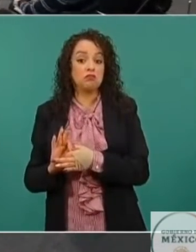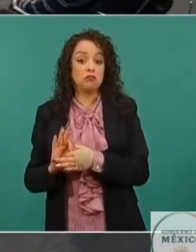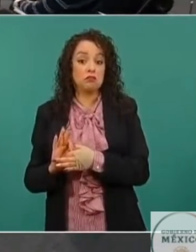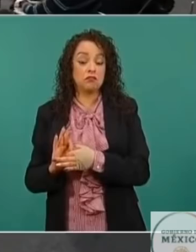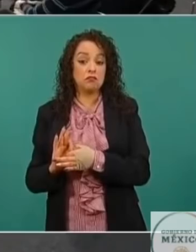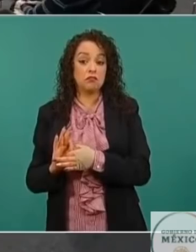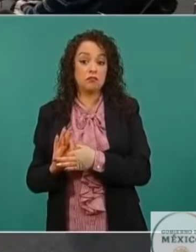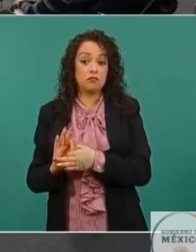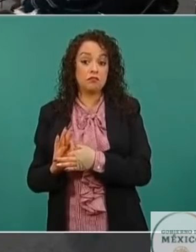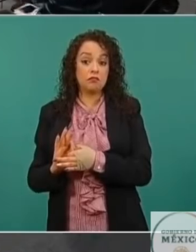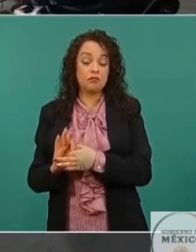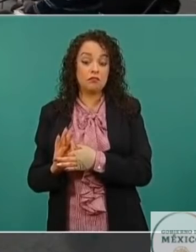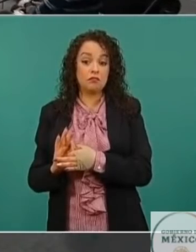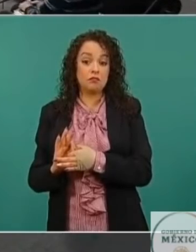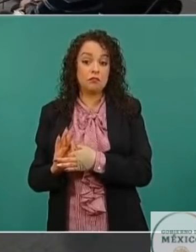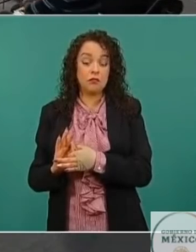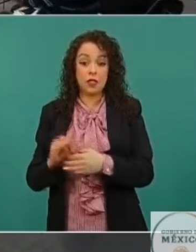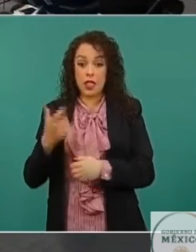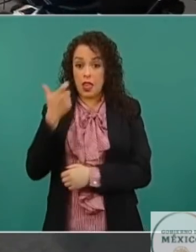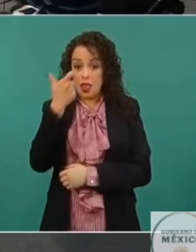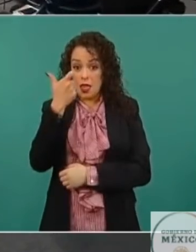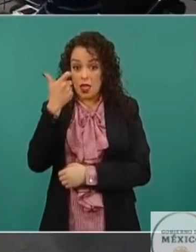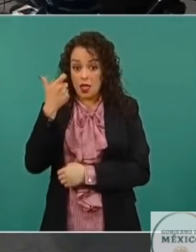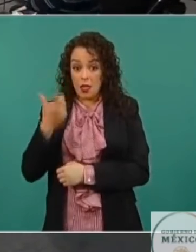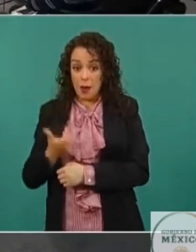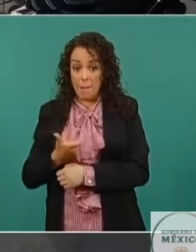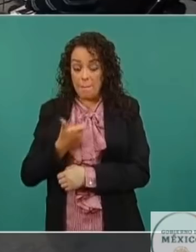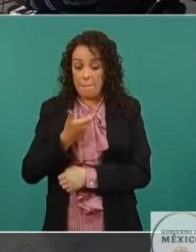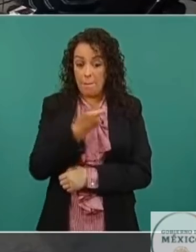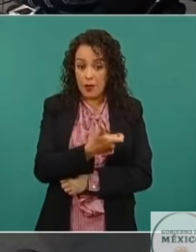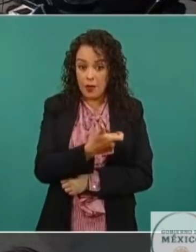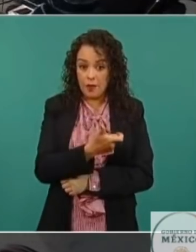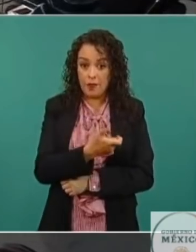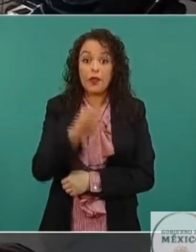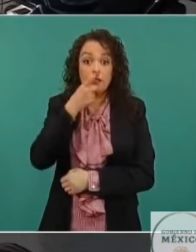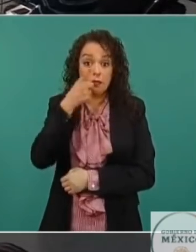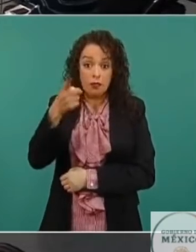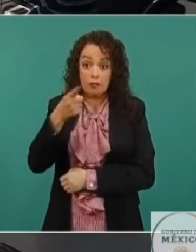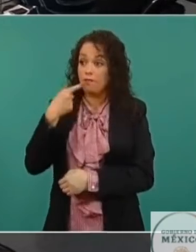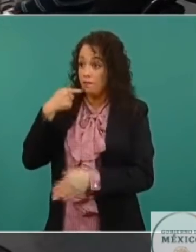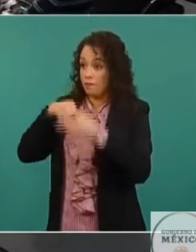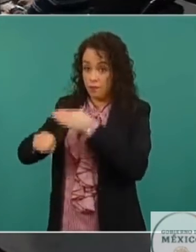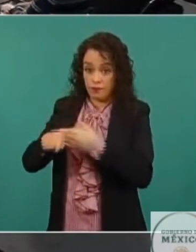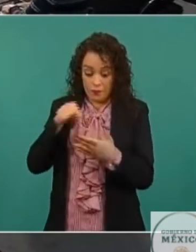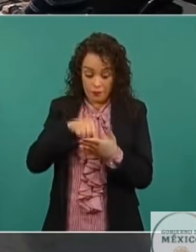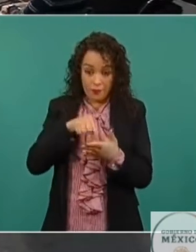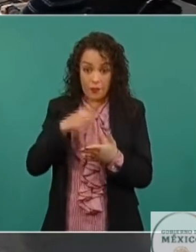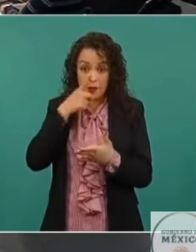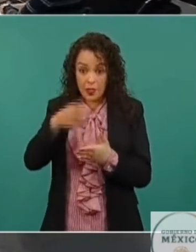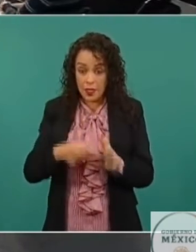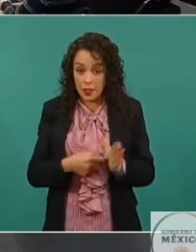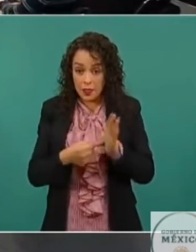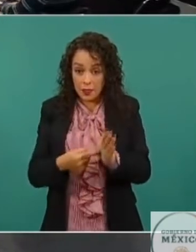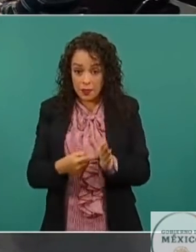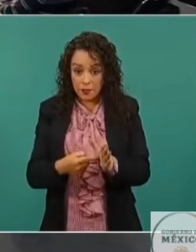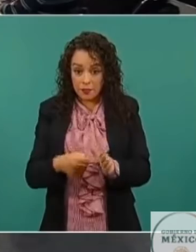dinero, eso es lo que está en la denuncia, para repartirle a